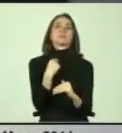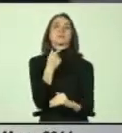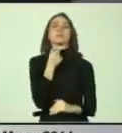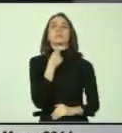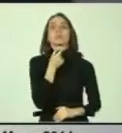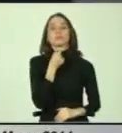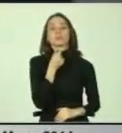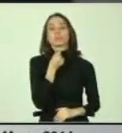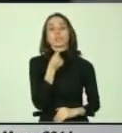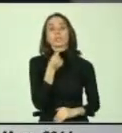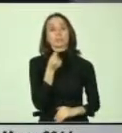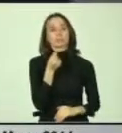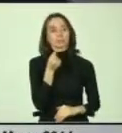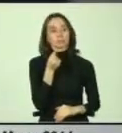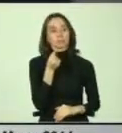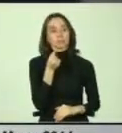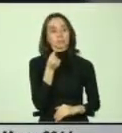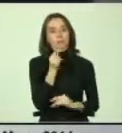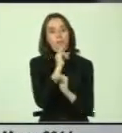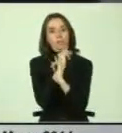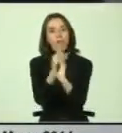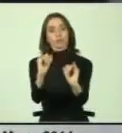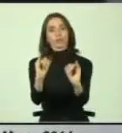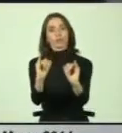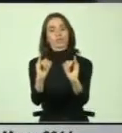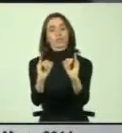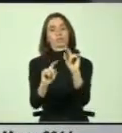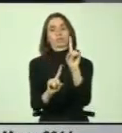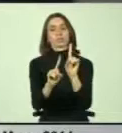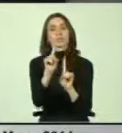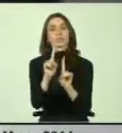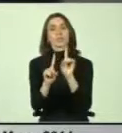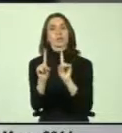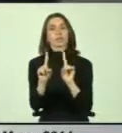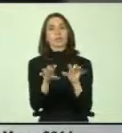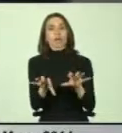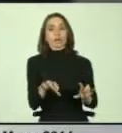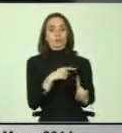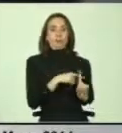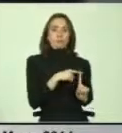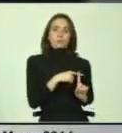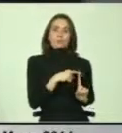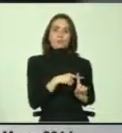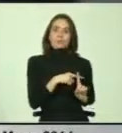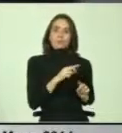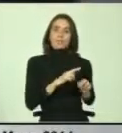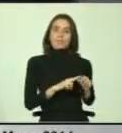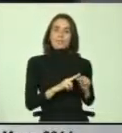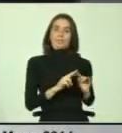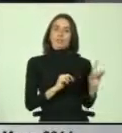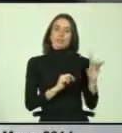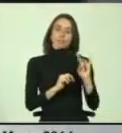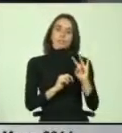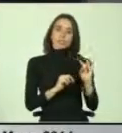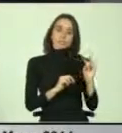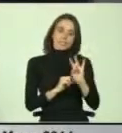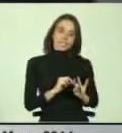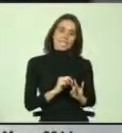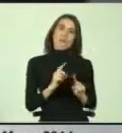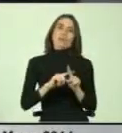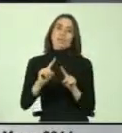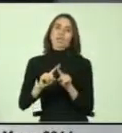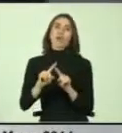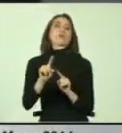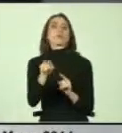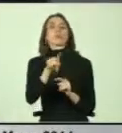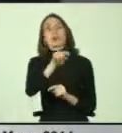dar cuenta acerca de algunas acciones positivas que se han desarrollado no solo por Senadi, sino por diversos actores.